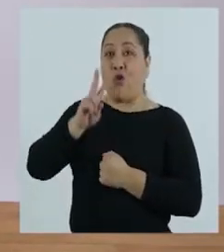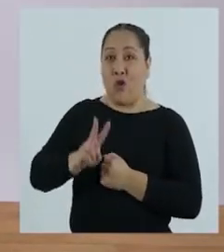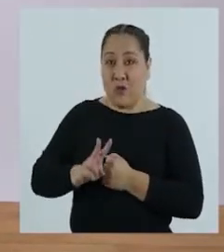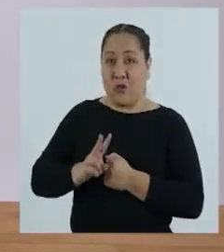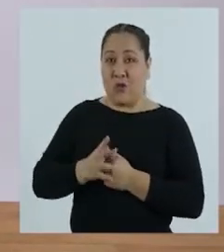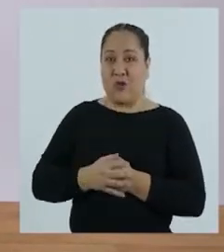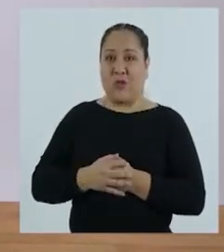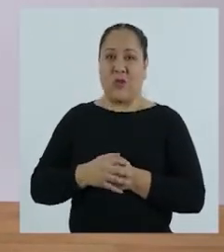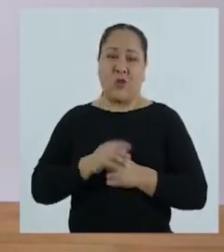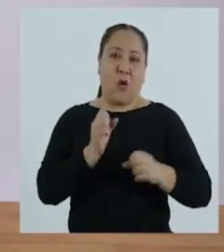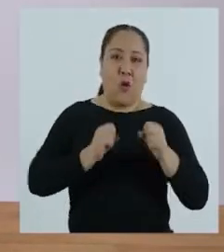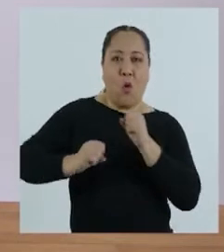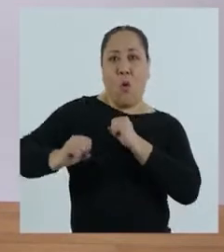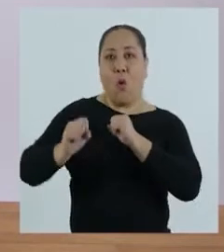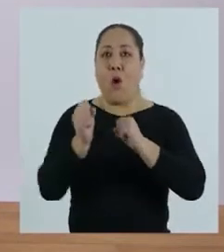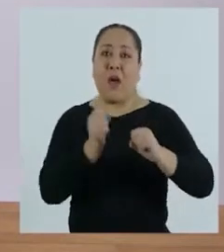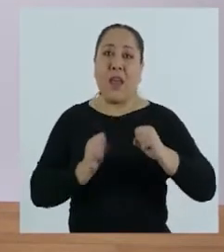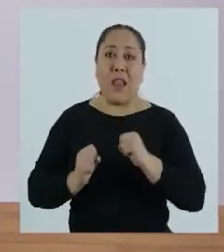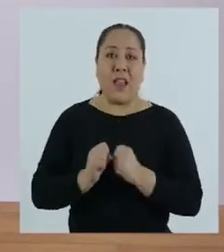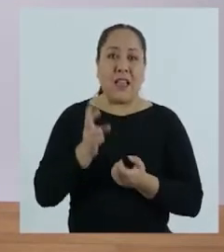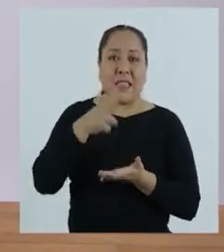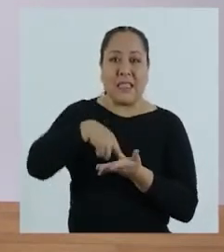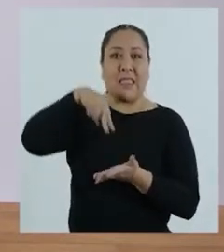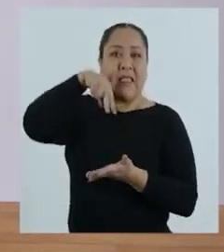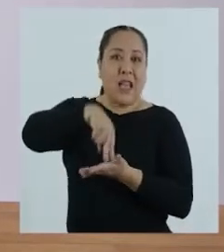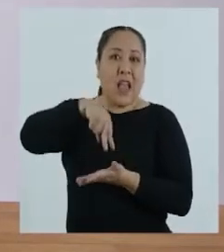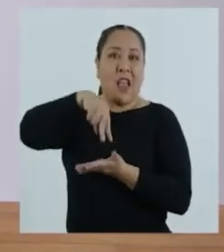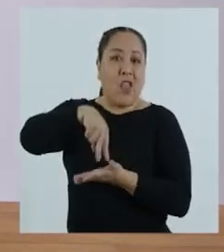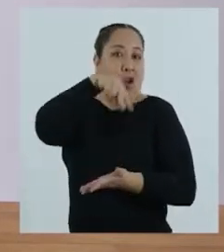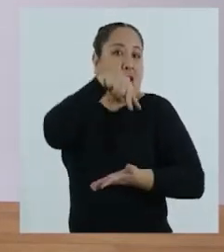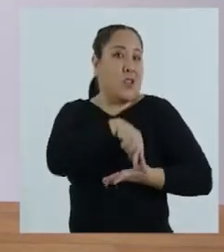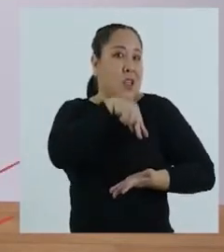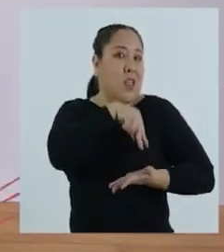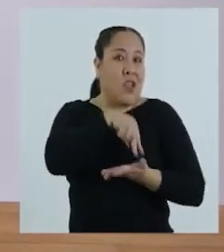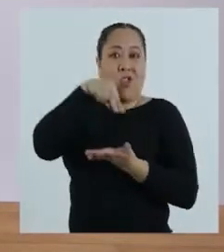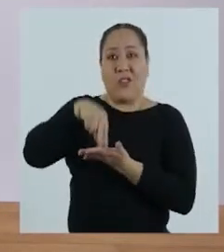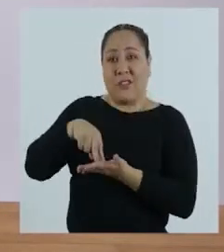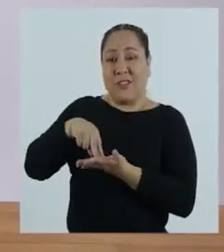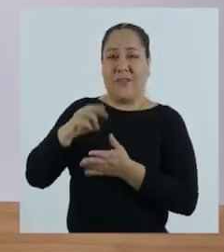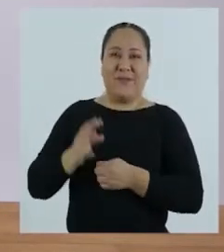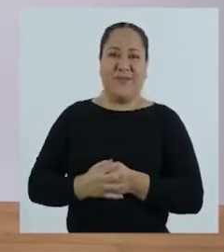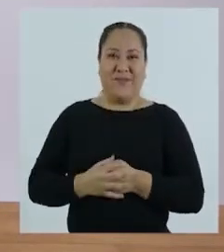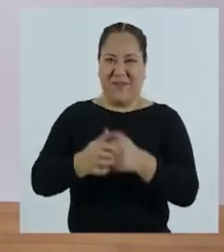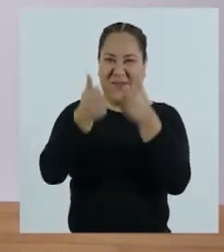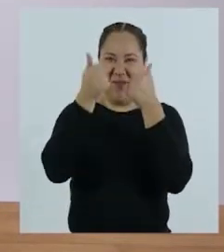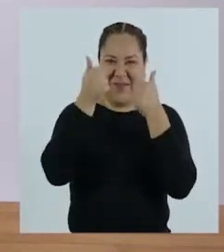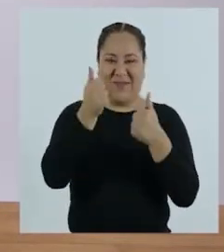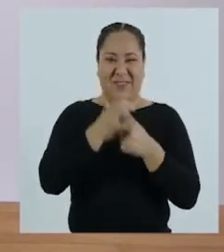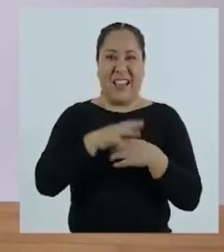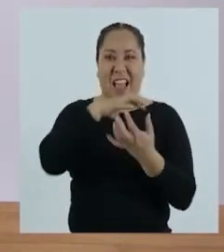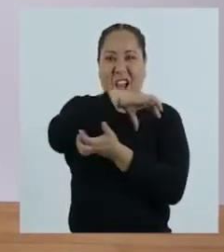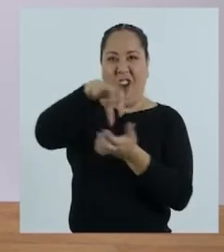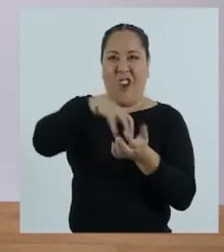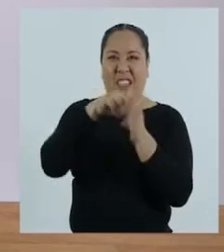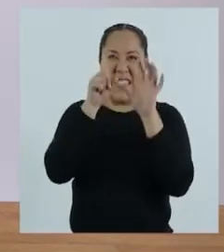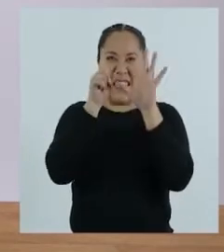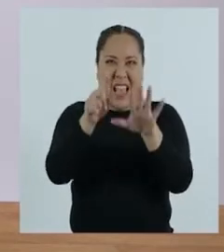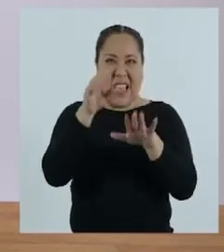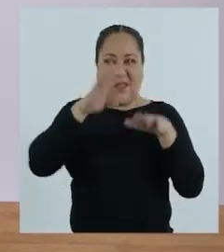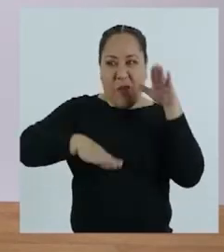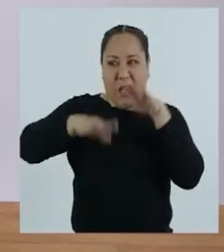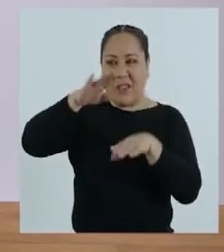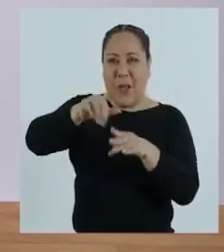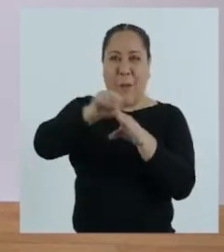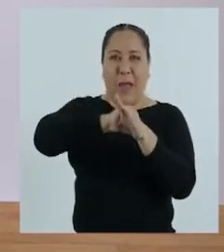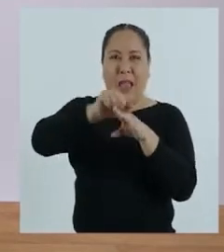Uno y dos. Work it out. Salto. Y salto. Muy bien. Es momento de copinar los